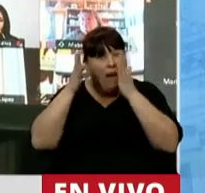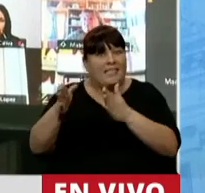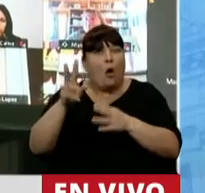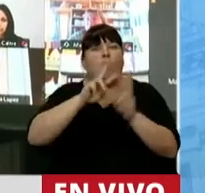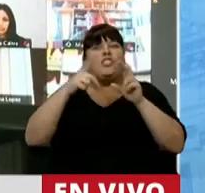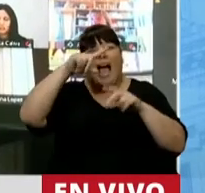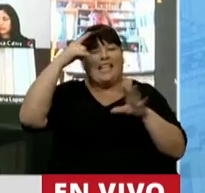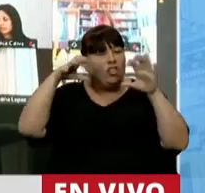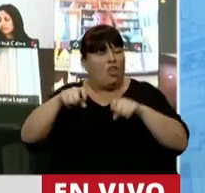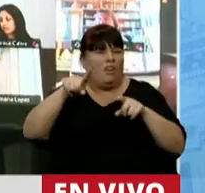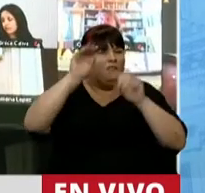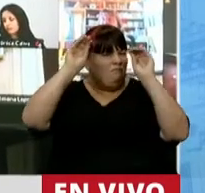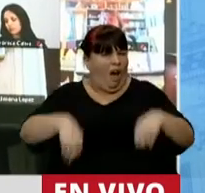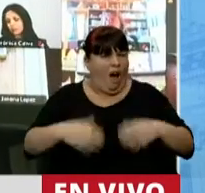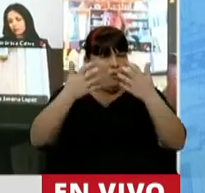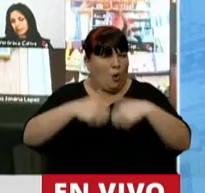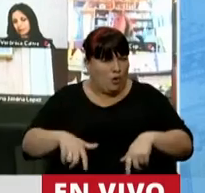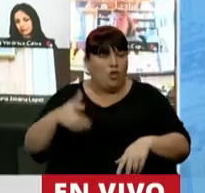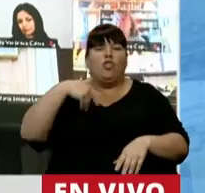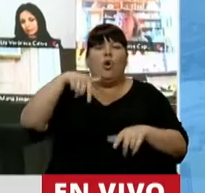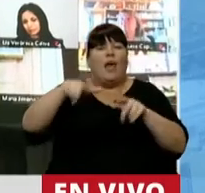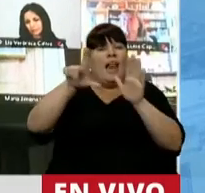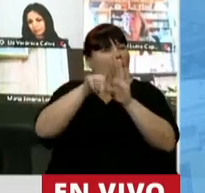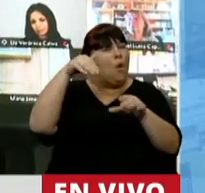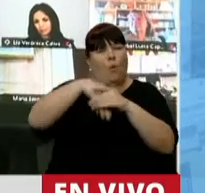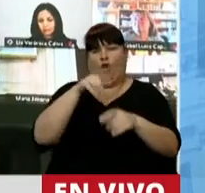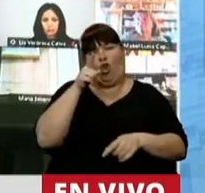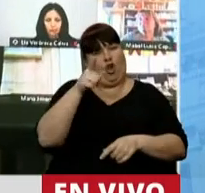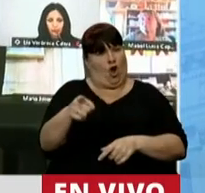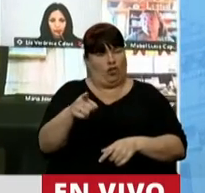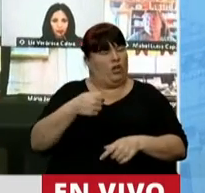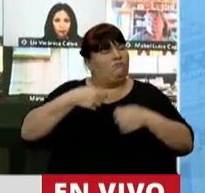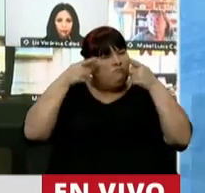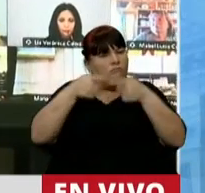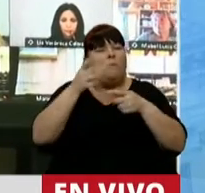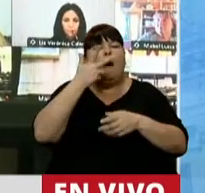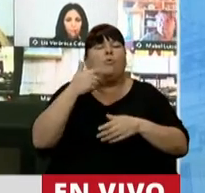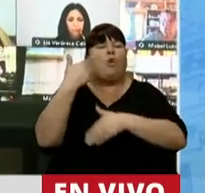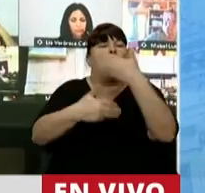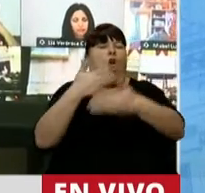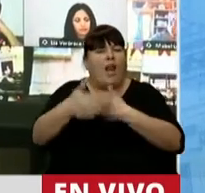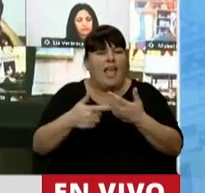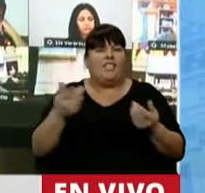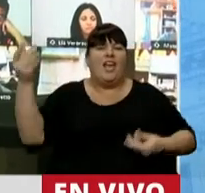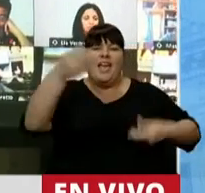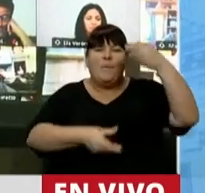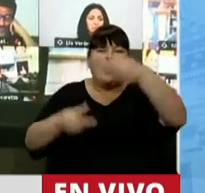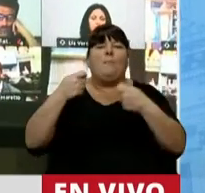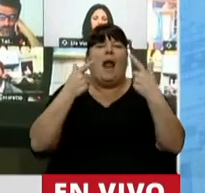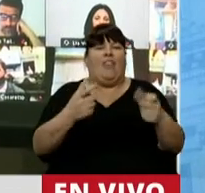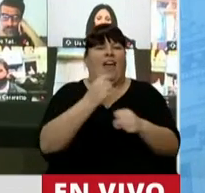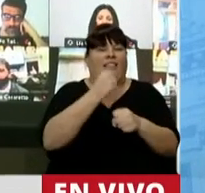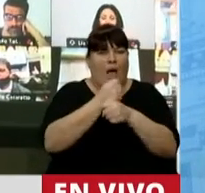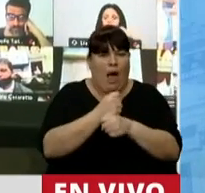estatizante fueron y son un fracaso. Votaré en contra porque apuesto al progreso, a las inversiones creadoras de